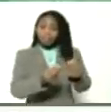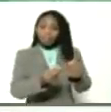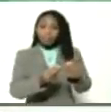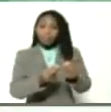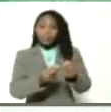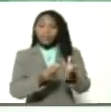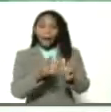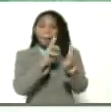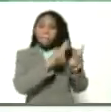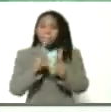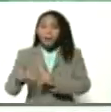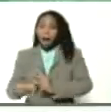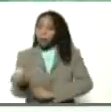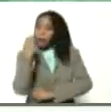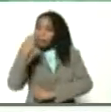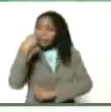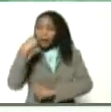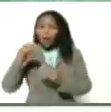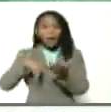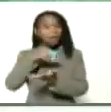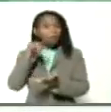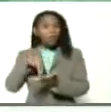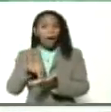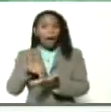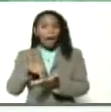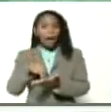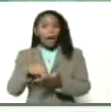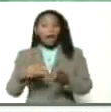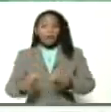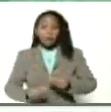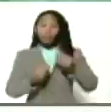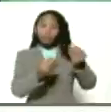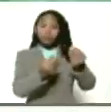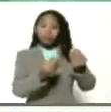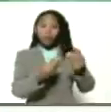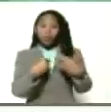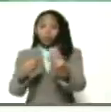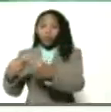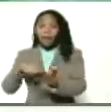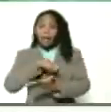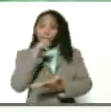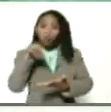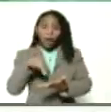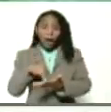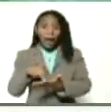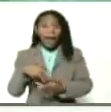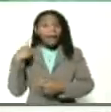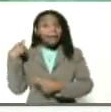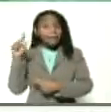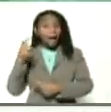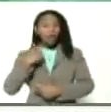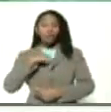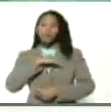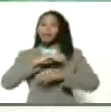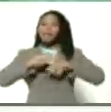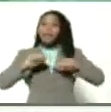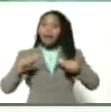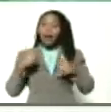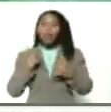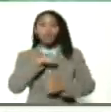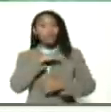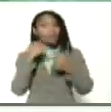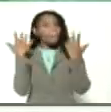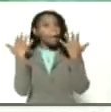proteico nacional, la garantía del abastecimiento nacional, está en nuestra tierra, en nuestras manos,